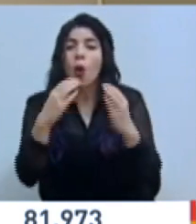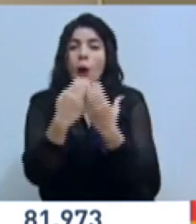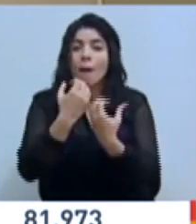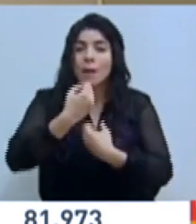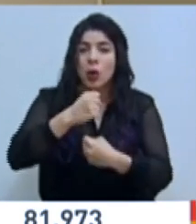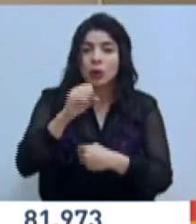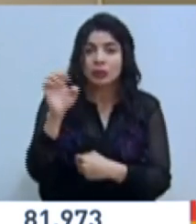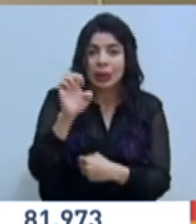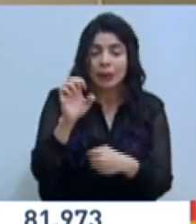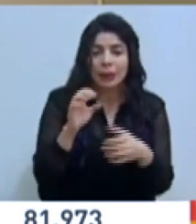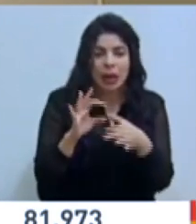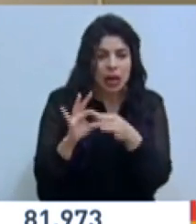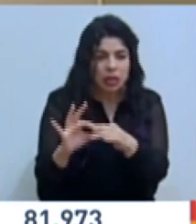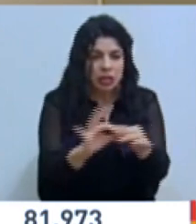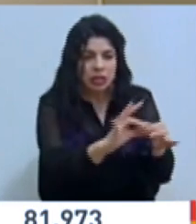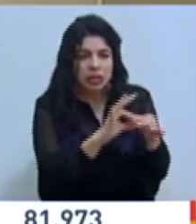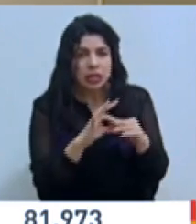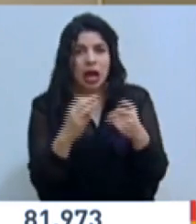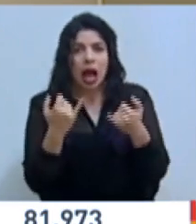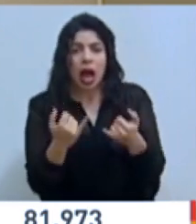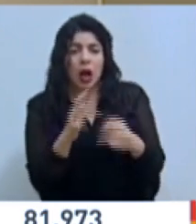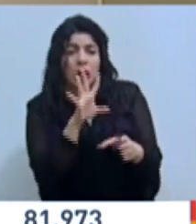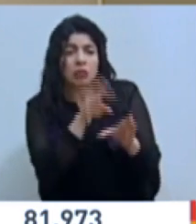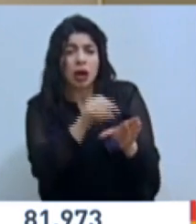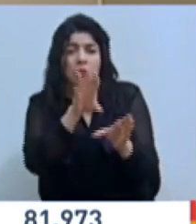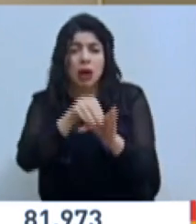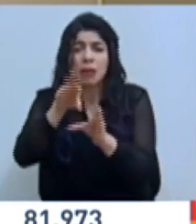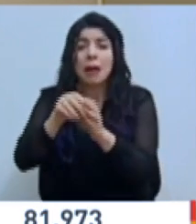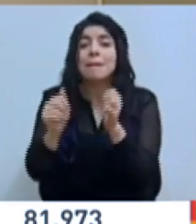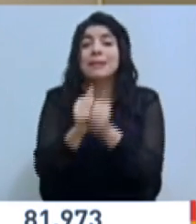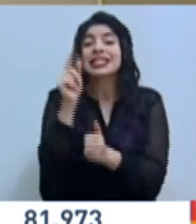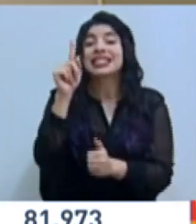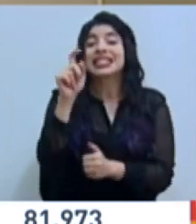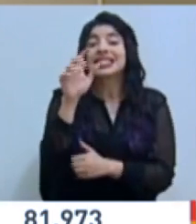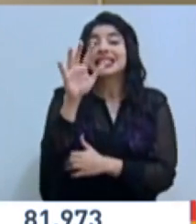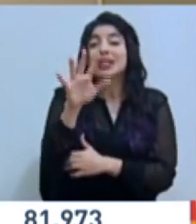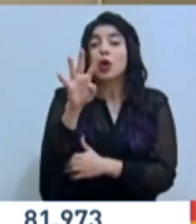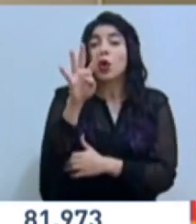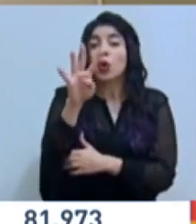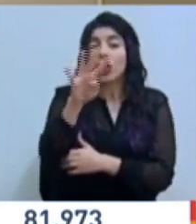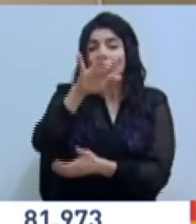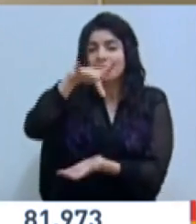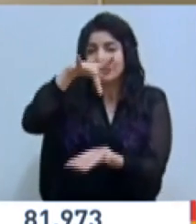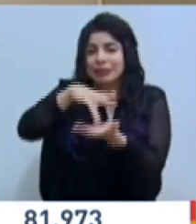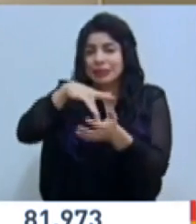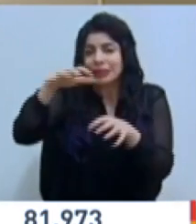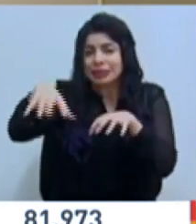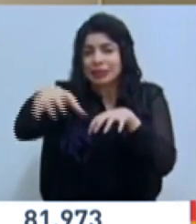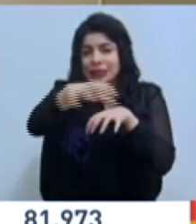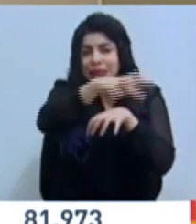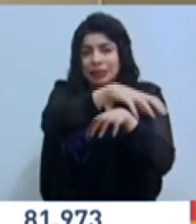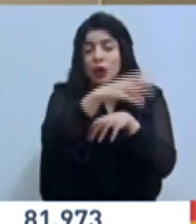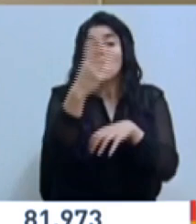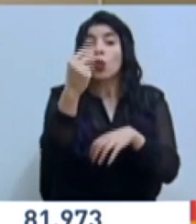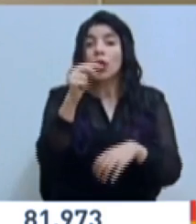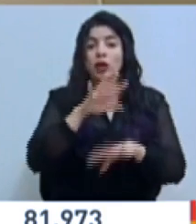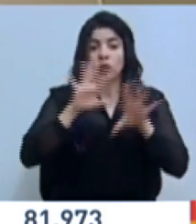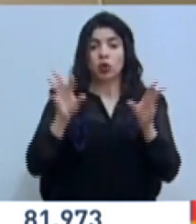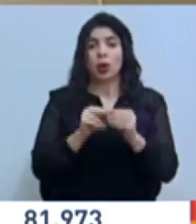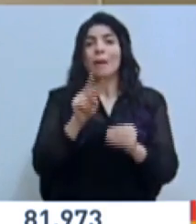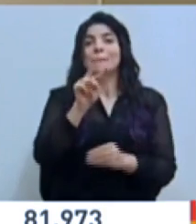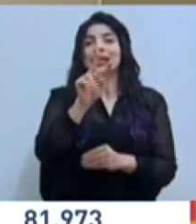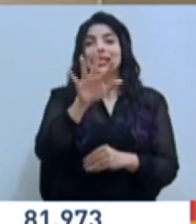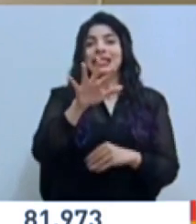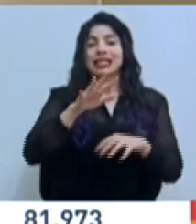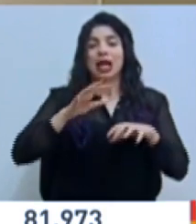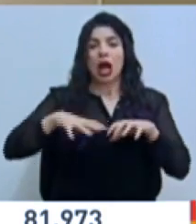emergencia haciendo una intervención en más de 154 puntos diferentes en 25 cantones con una